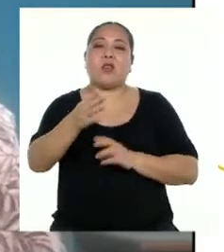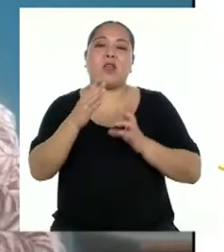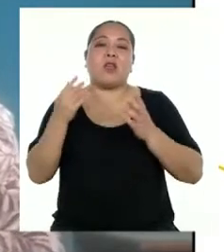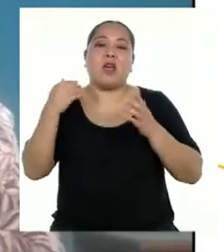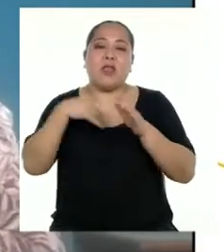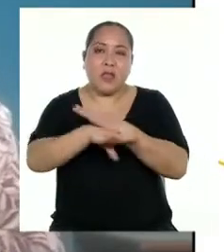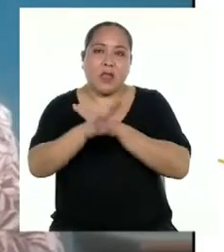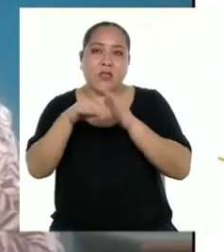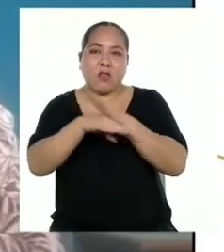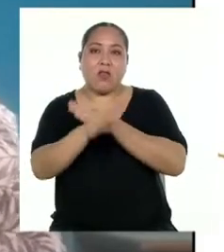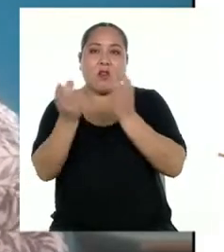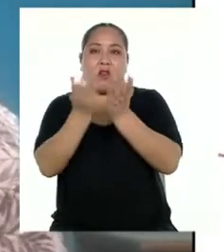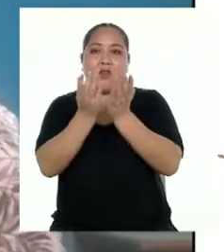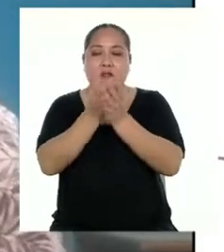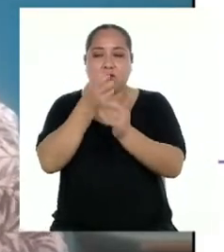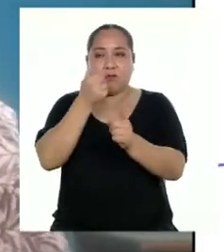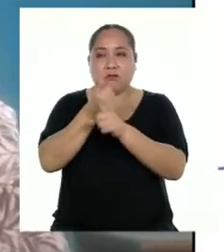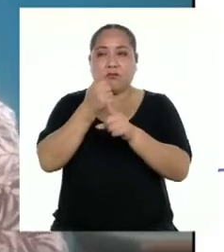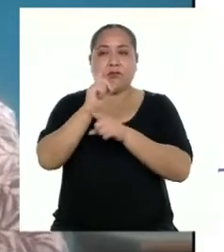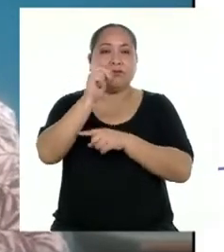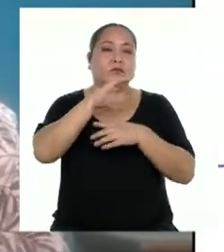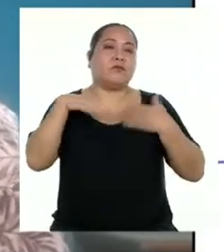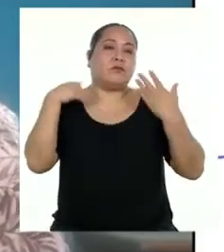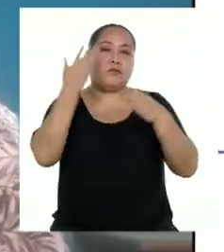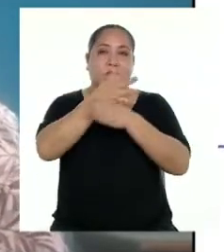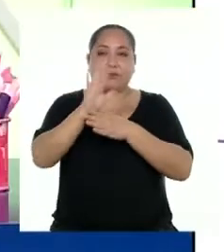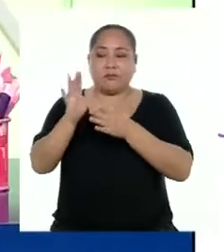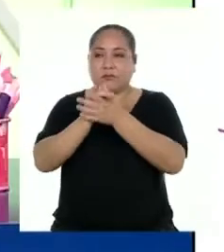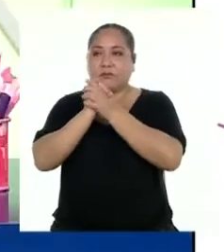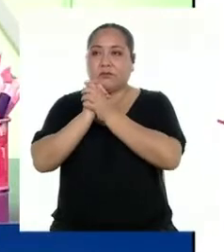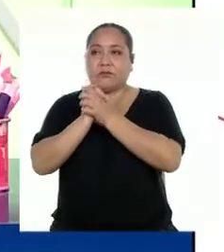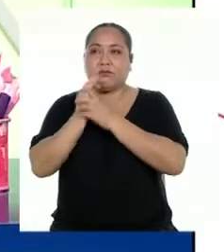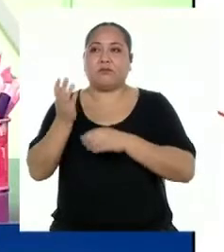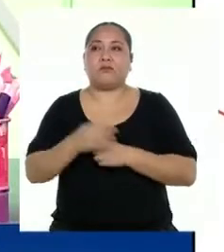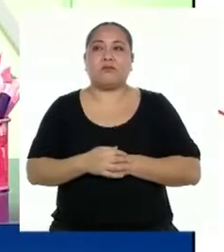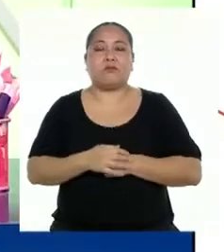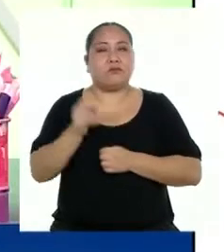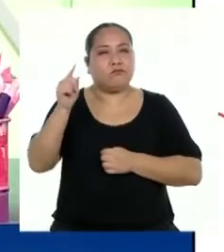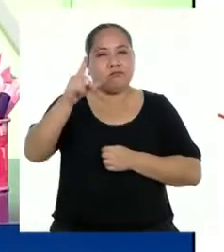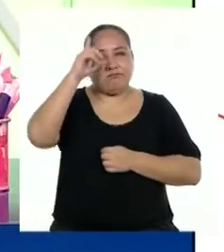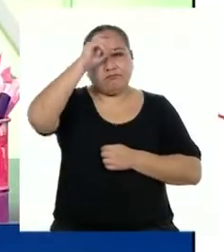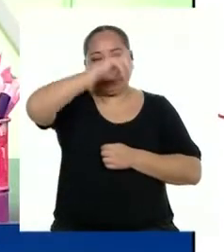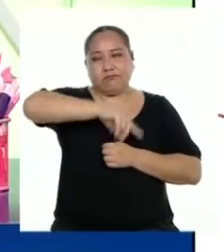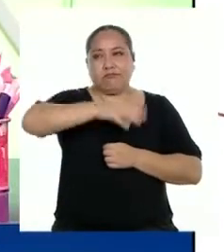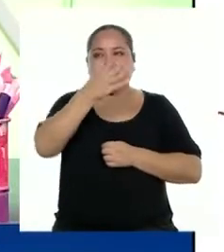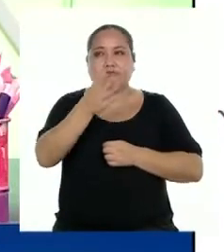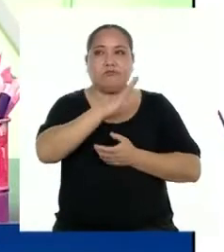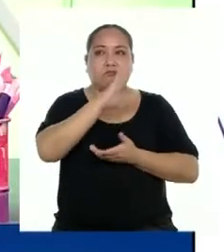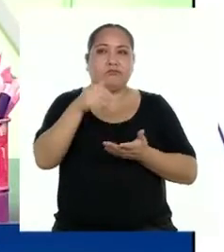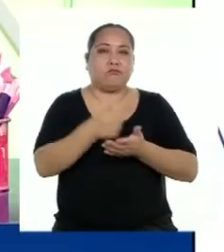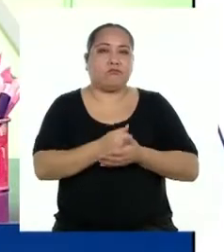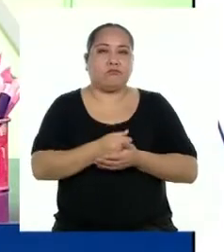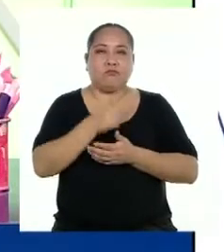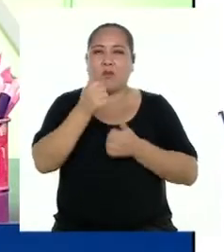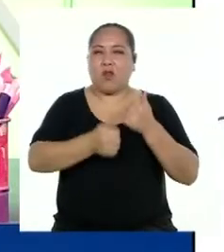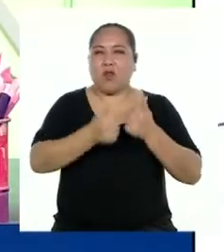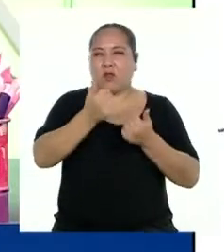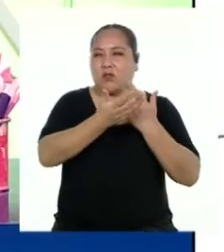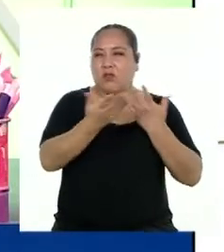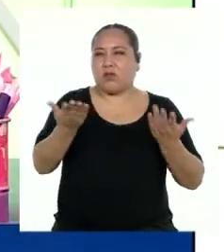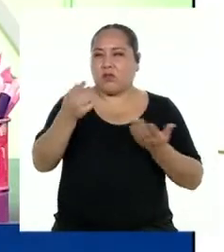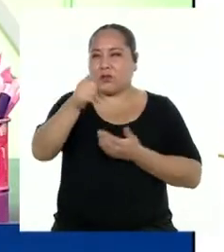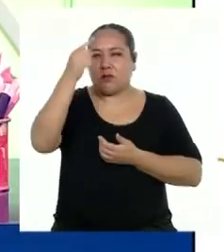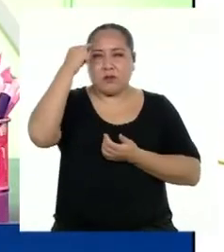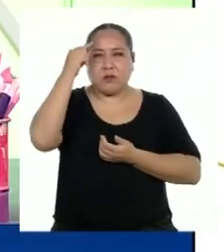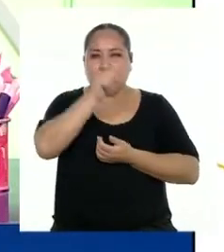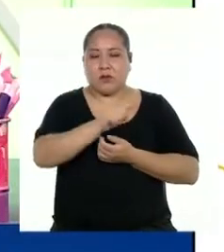colegio precisamente ni compartir con nuestros compañeros. Pese a lo complicado que ha sido todo, ¿qué lecciones creen ustedes